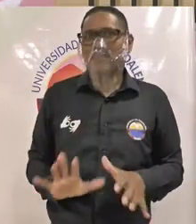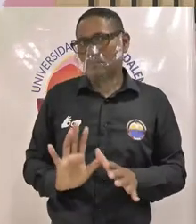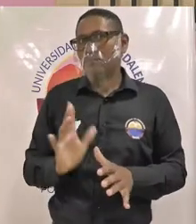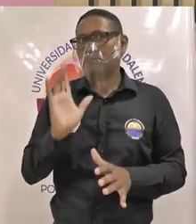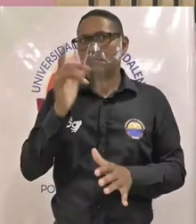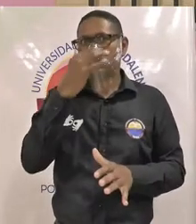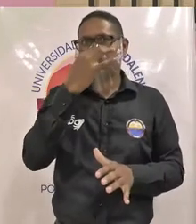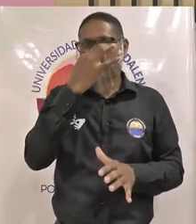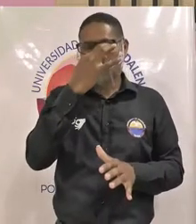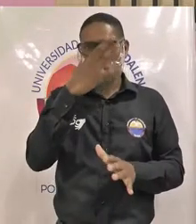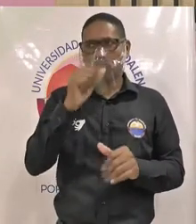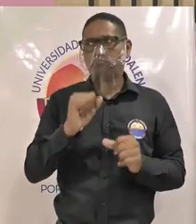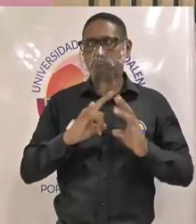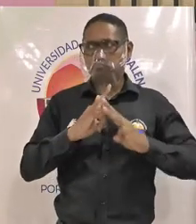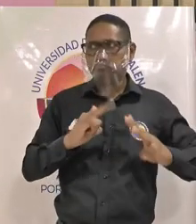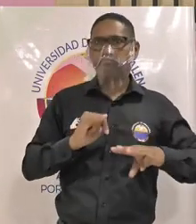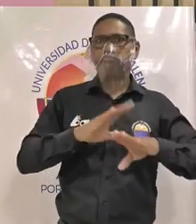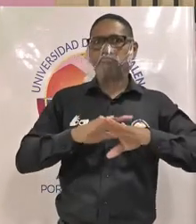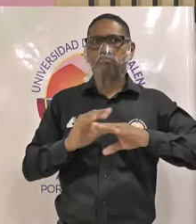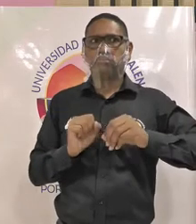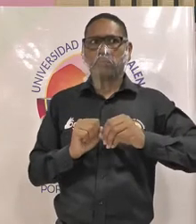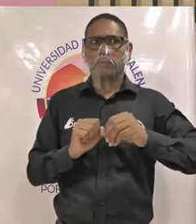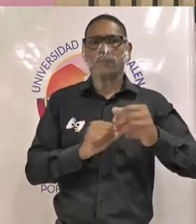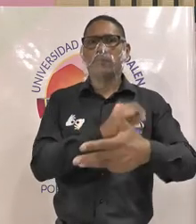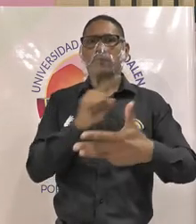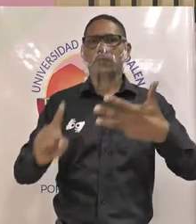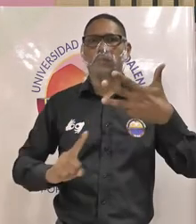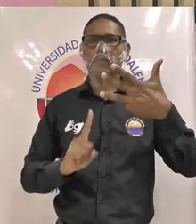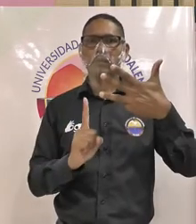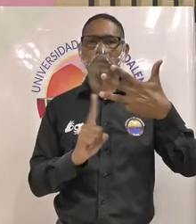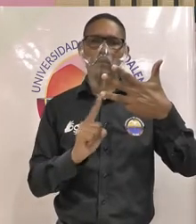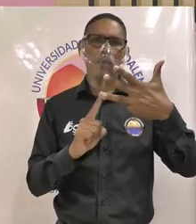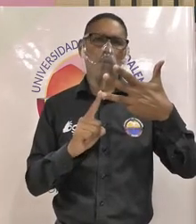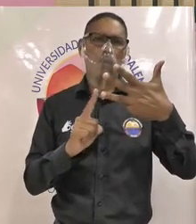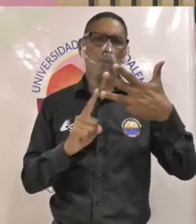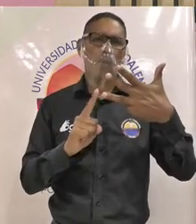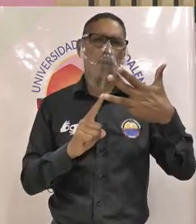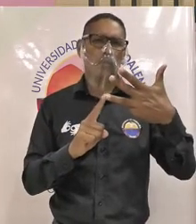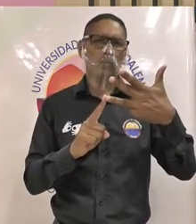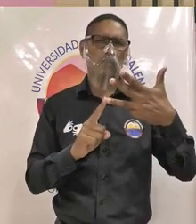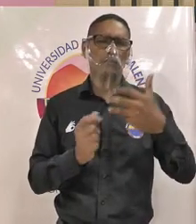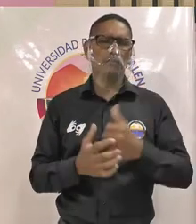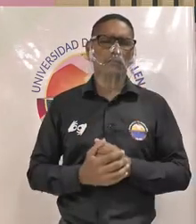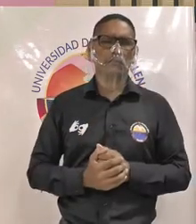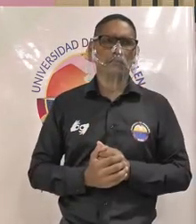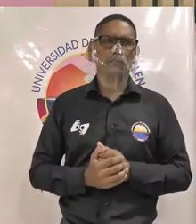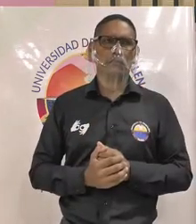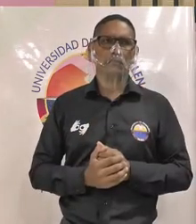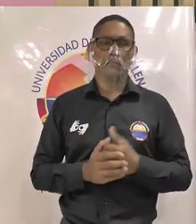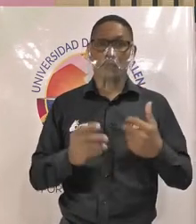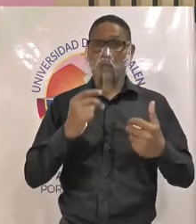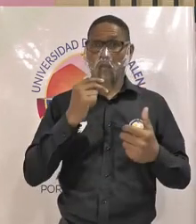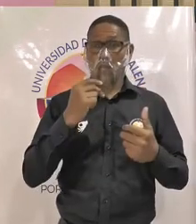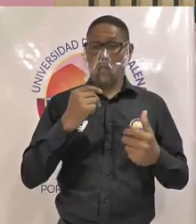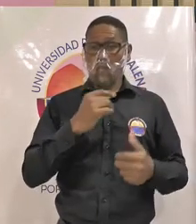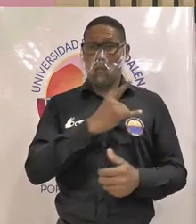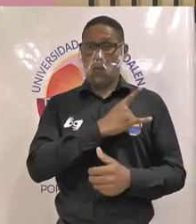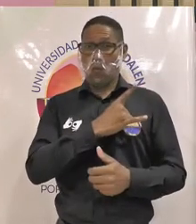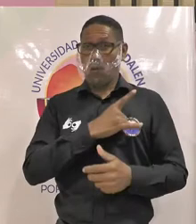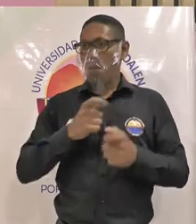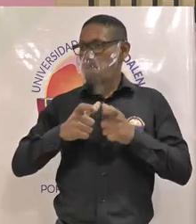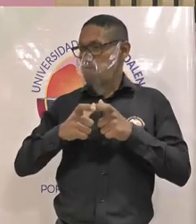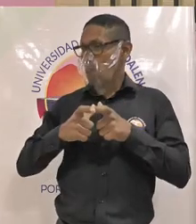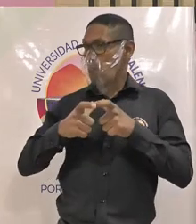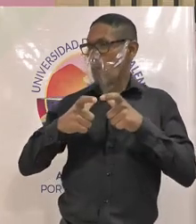la Universidad del Magdalena cuarto compromiso en el plan de desarrollo de la institución universidad expandida y